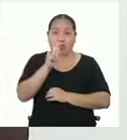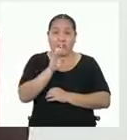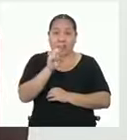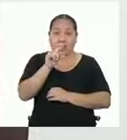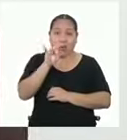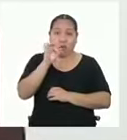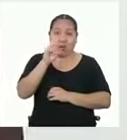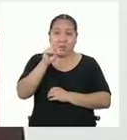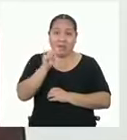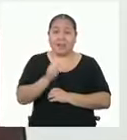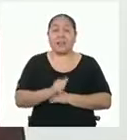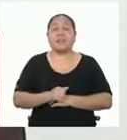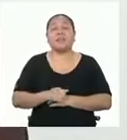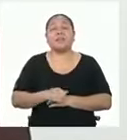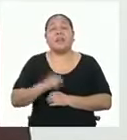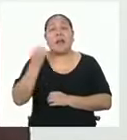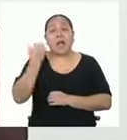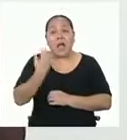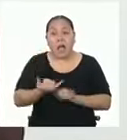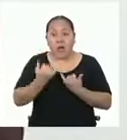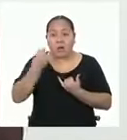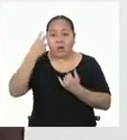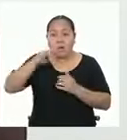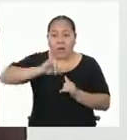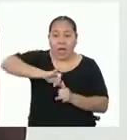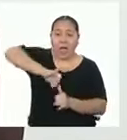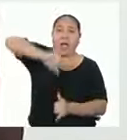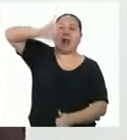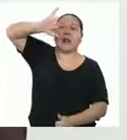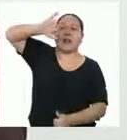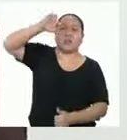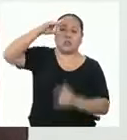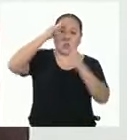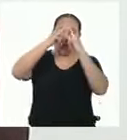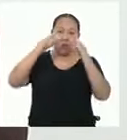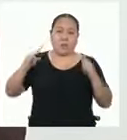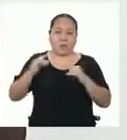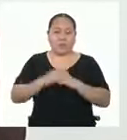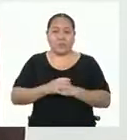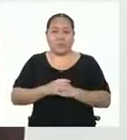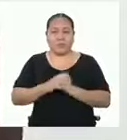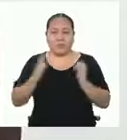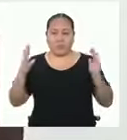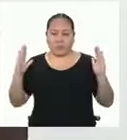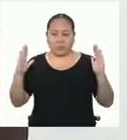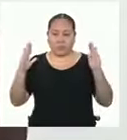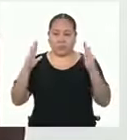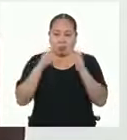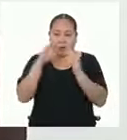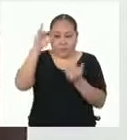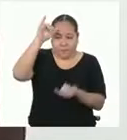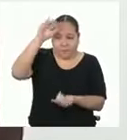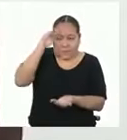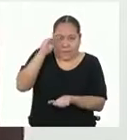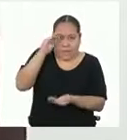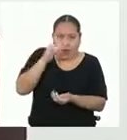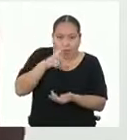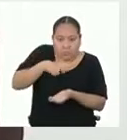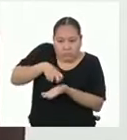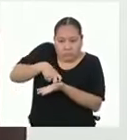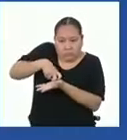sigue es determinar la altura de tu carpa. Como sabemos, las carpas suelen ser más chicas que nosotros y entramos de rodillas.